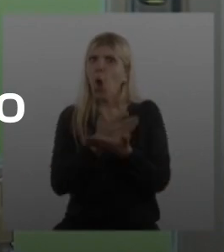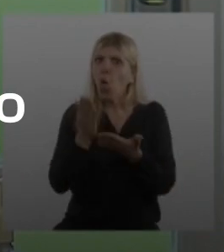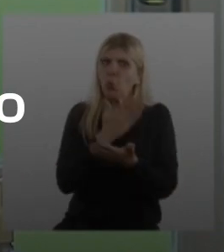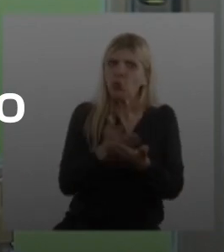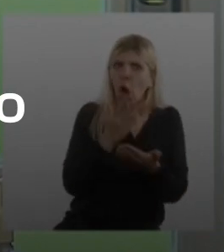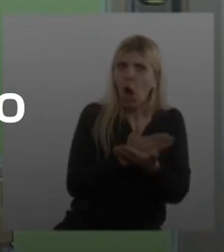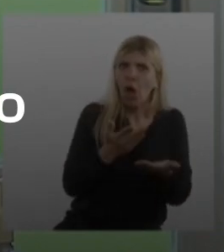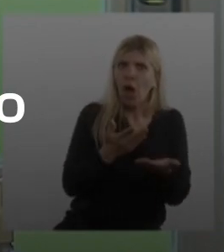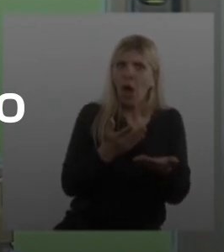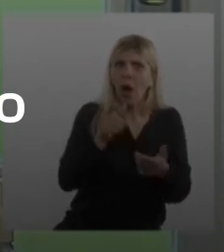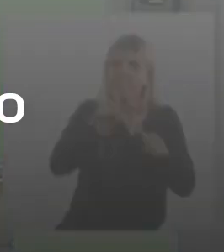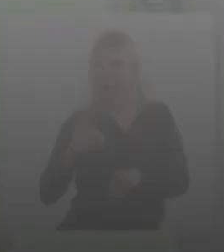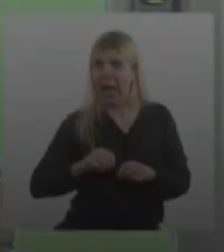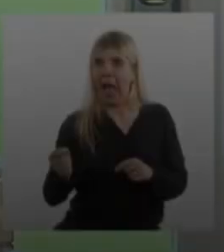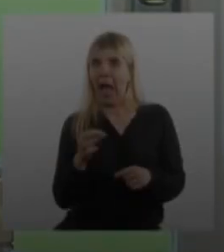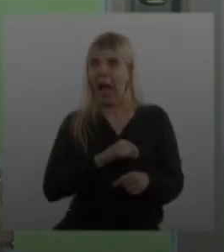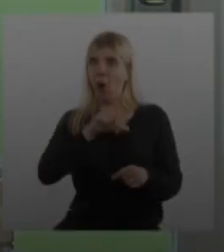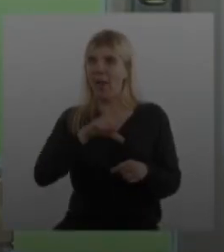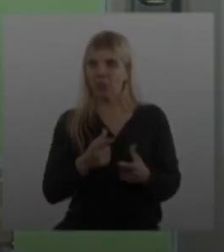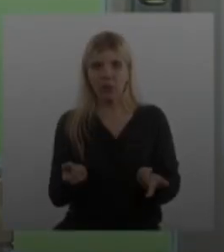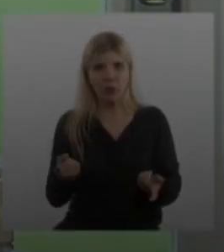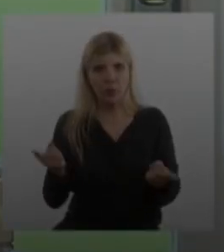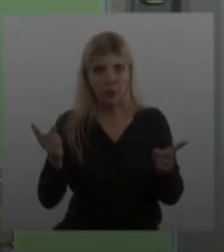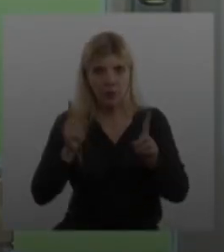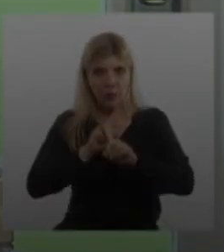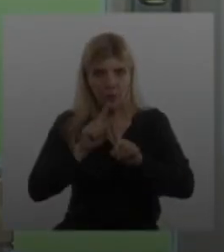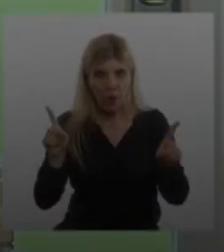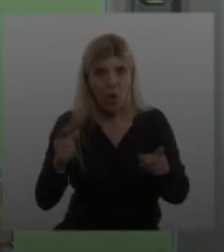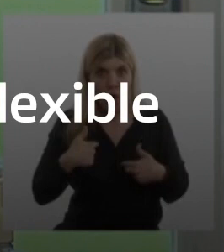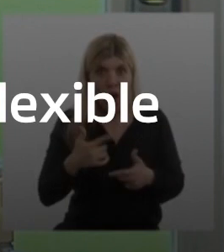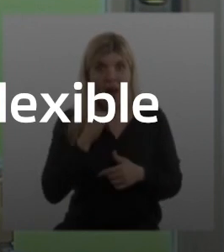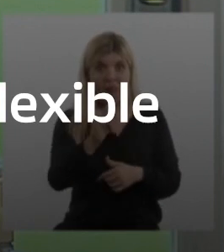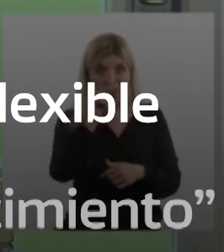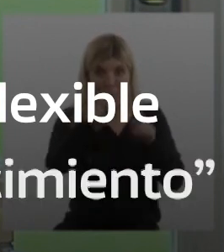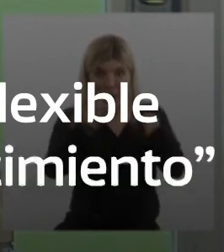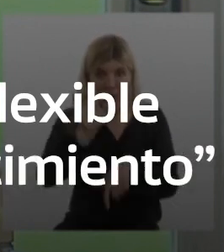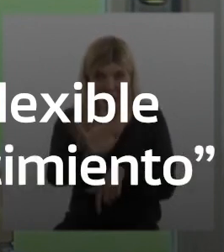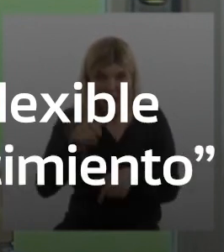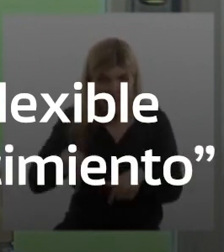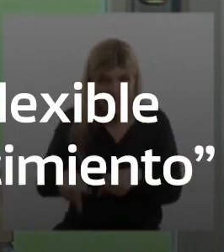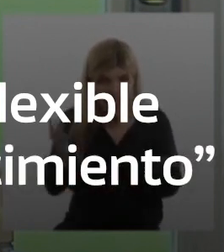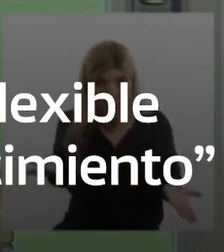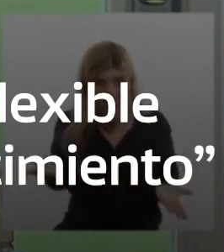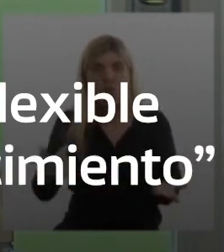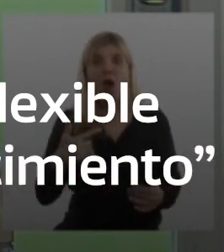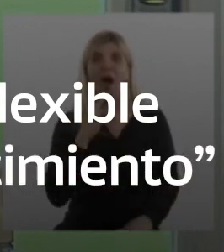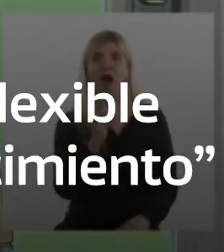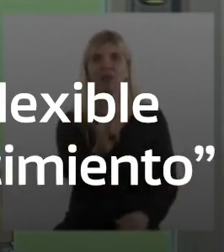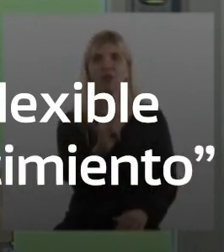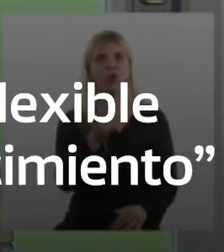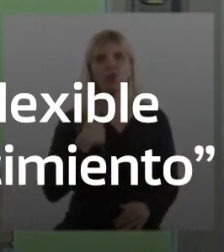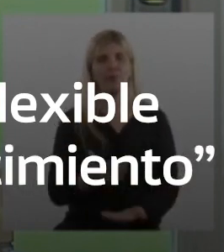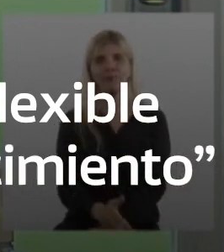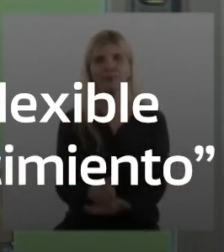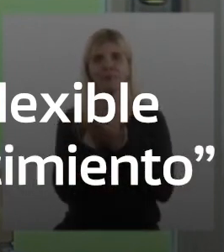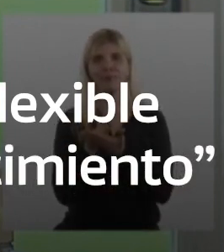la compra y la retiene. A quienes estén haciendo eso, quiero advertirles que voy a ser inflexible.